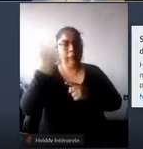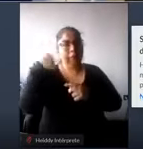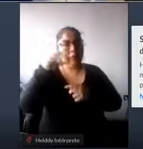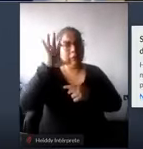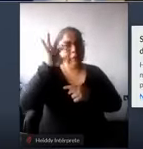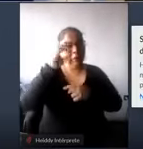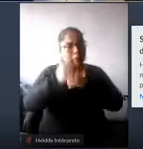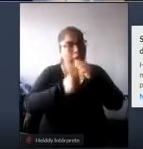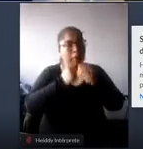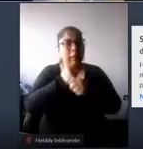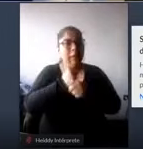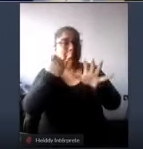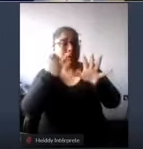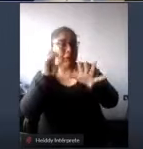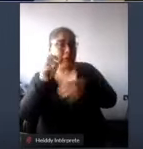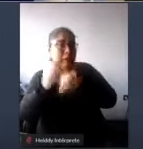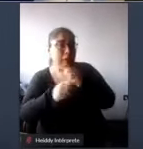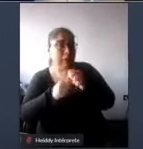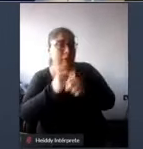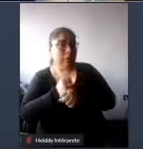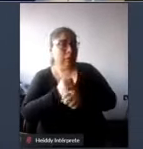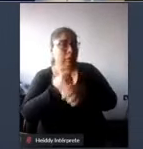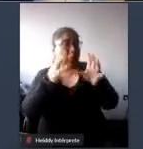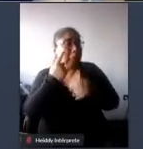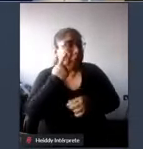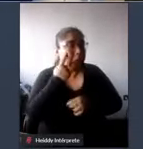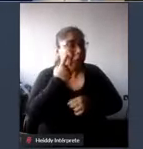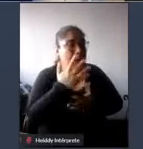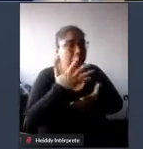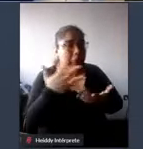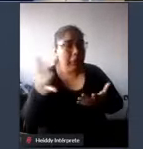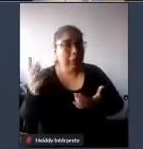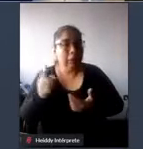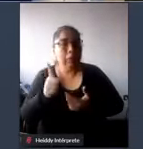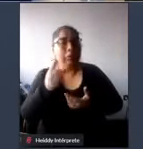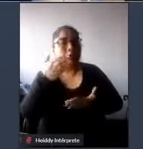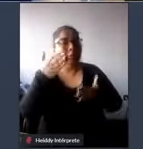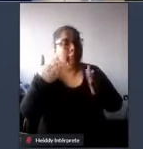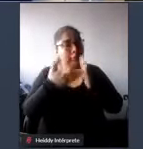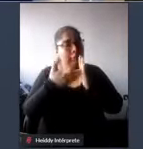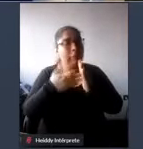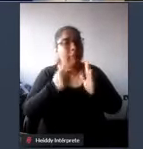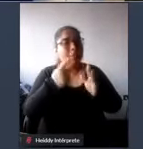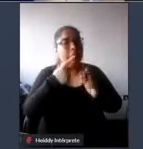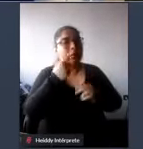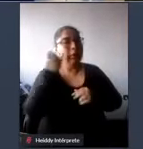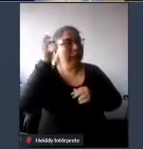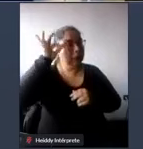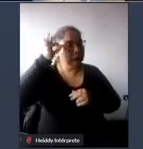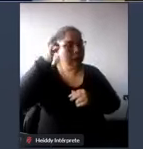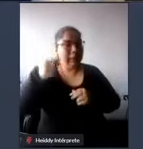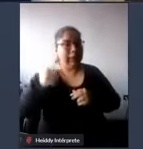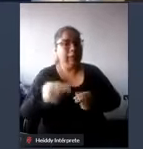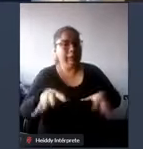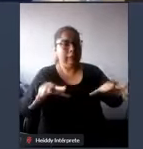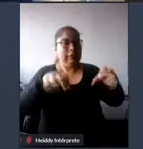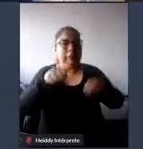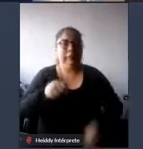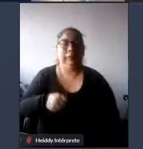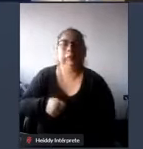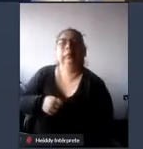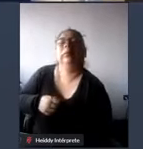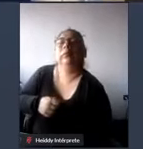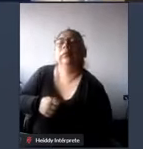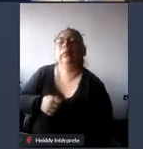y 60 en donde no se conocían los fundamentos de la ingeniería sismo resistente tampoco